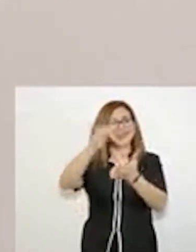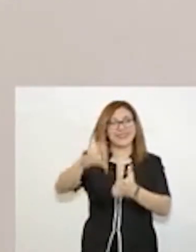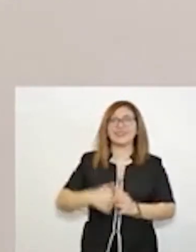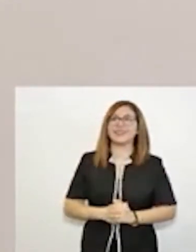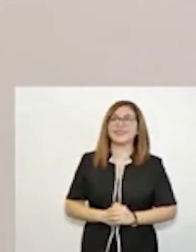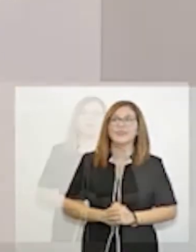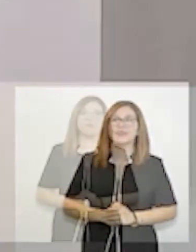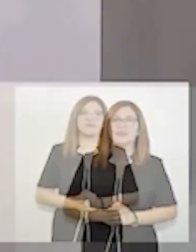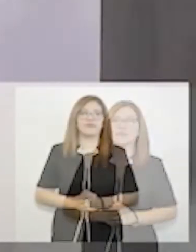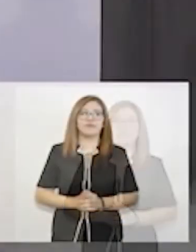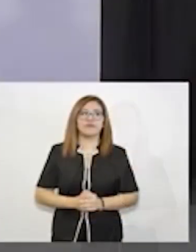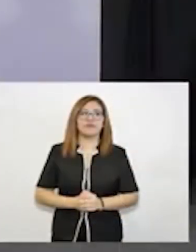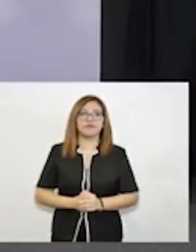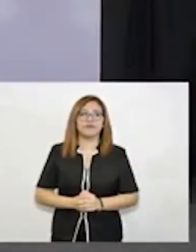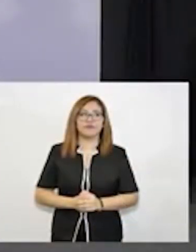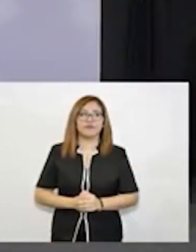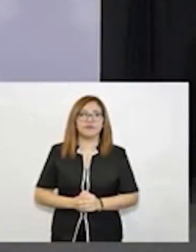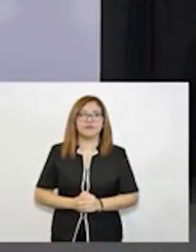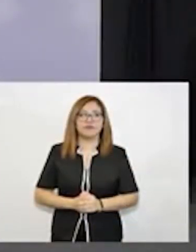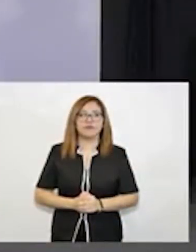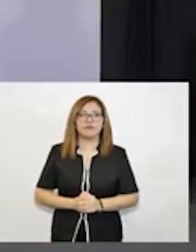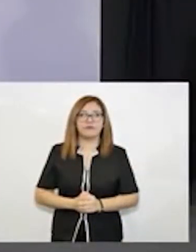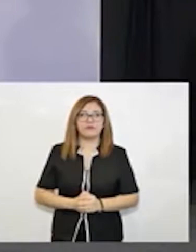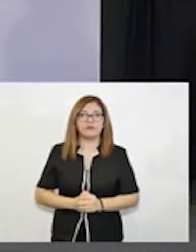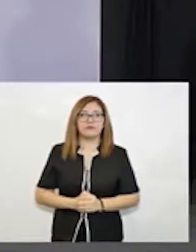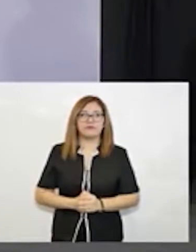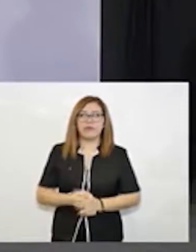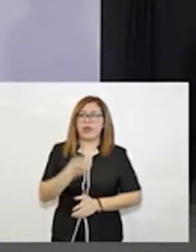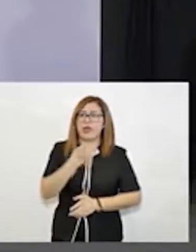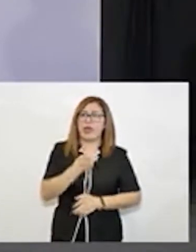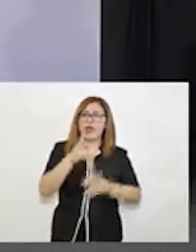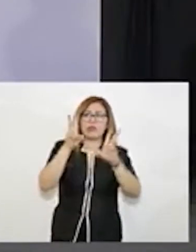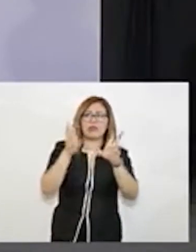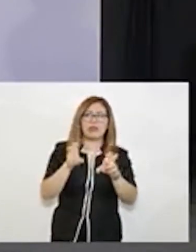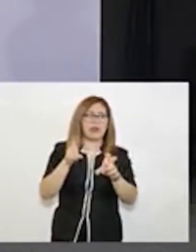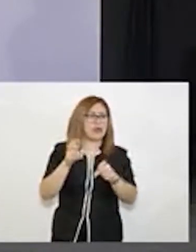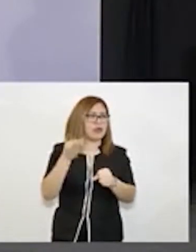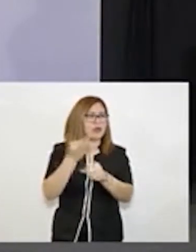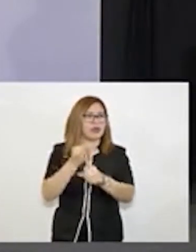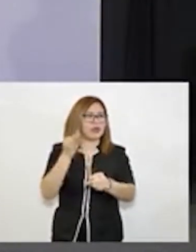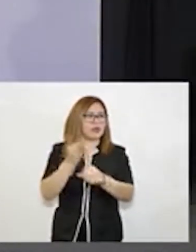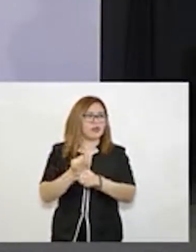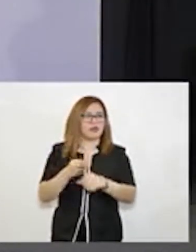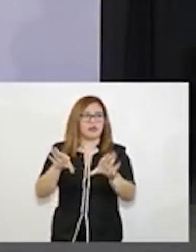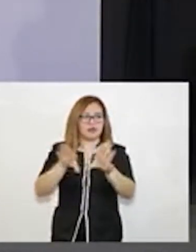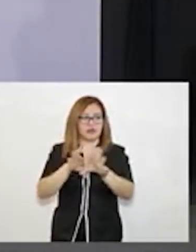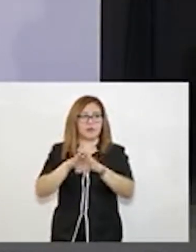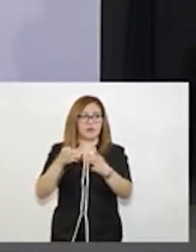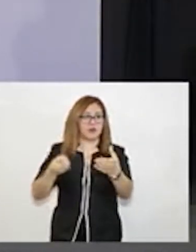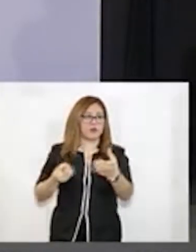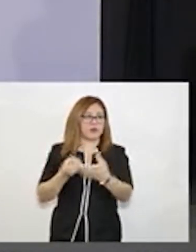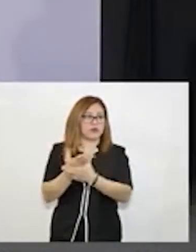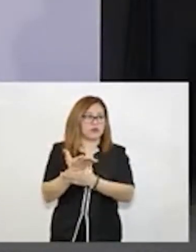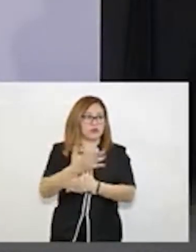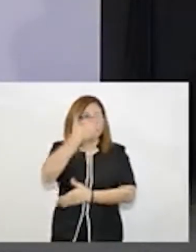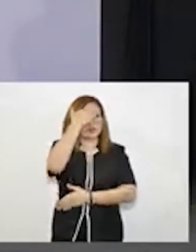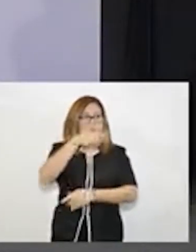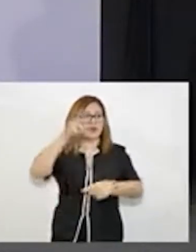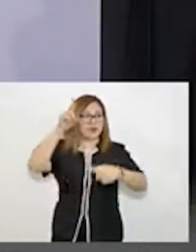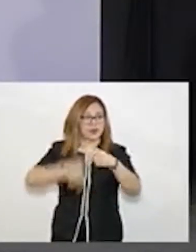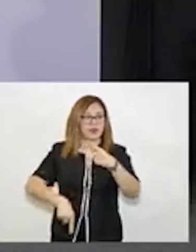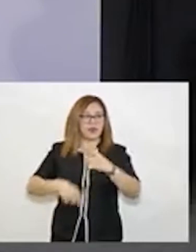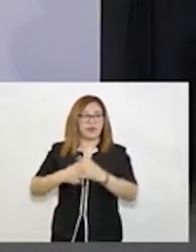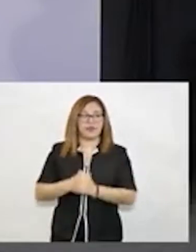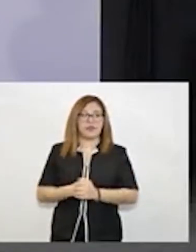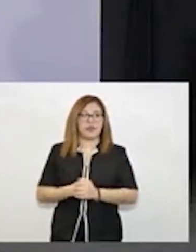está pasando en todo el país. En lo que respecta al presidente de la República, Andrés Manuel López Obrador, señaló que este refirió que se debe de buscar opciones siempre y cuando